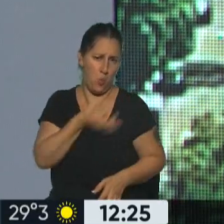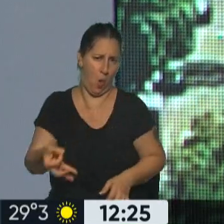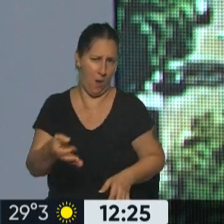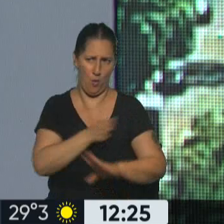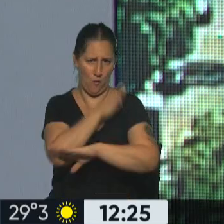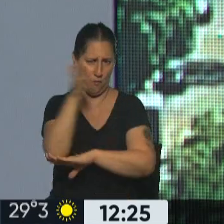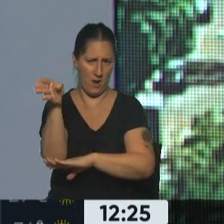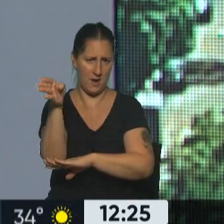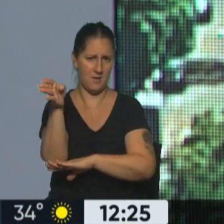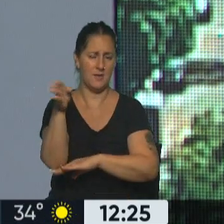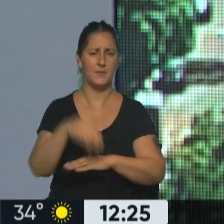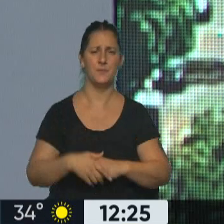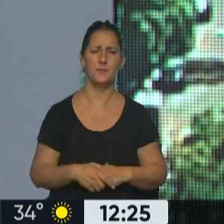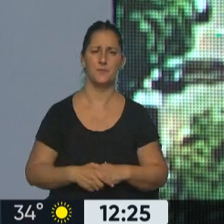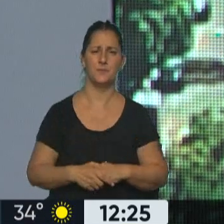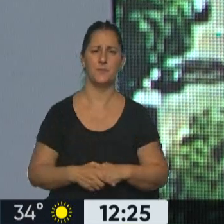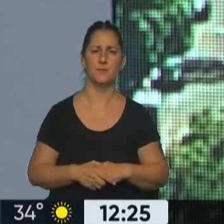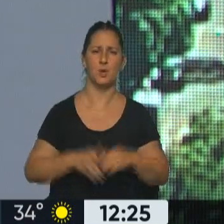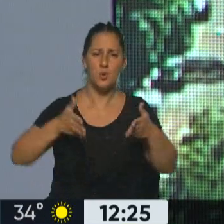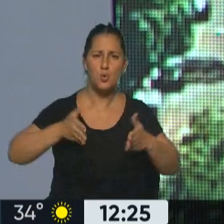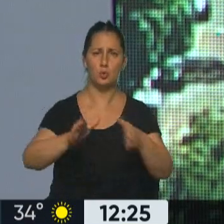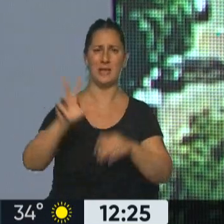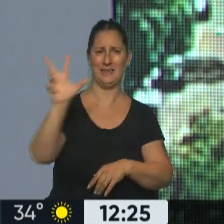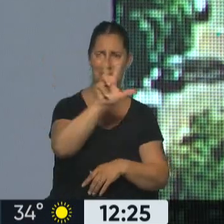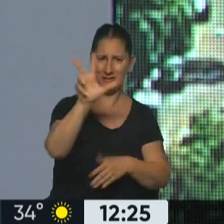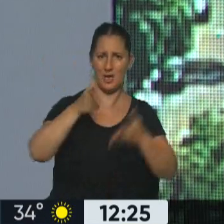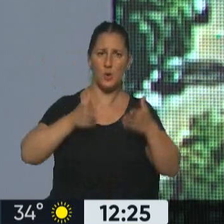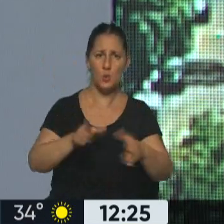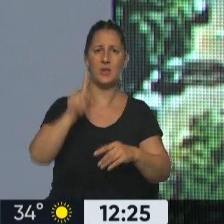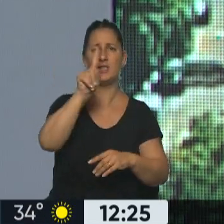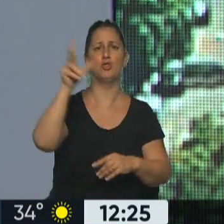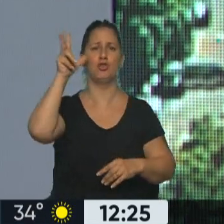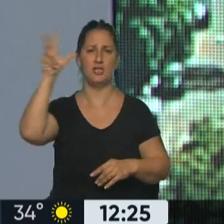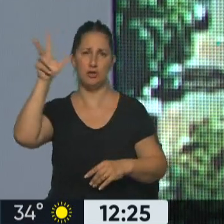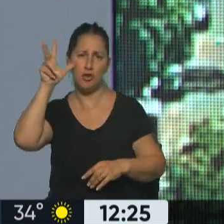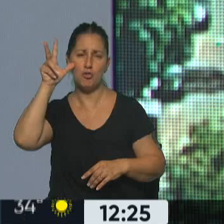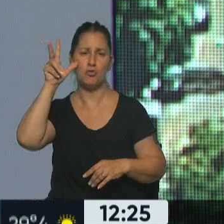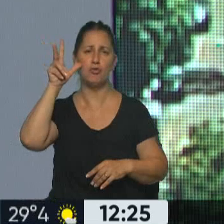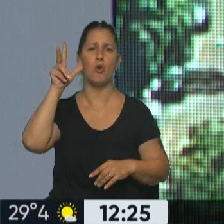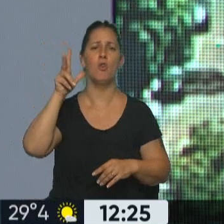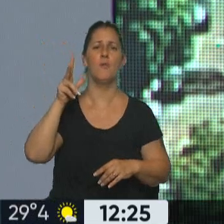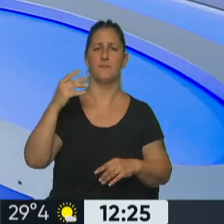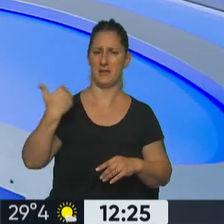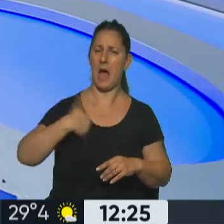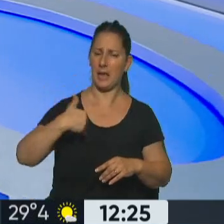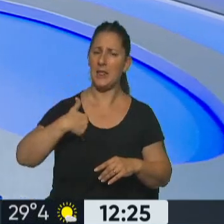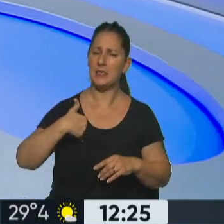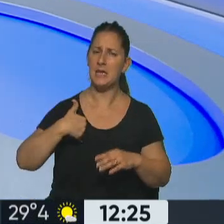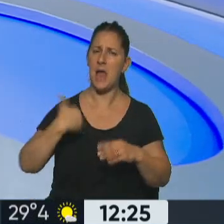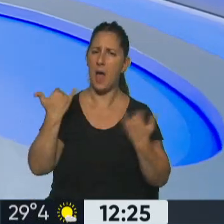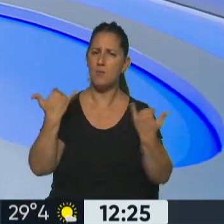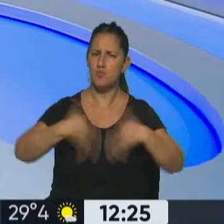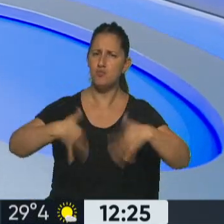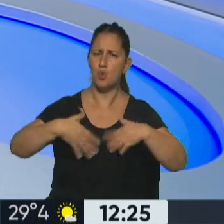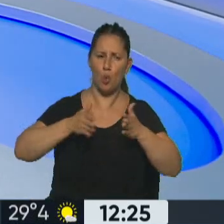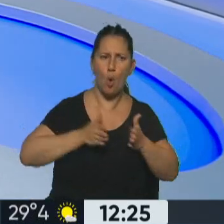500 kilómetros de acá, y me fui por la ruta 33, por la 188. Digo, Argentina tiene encima mucha